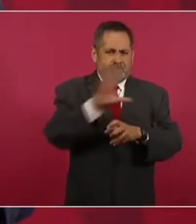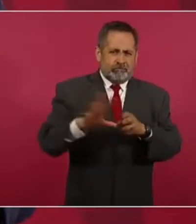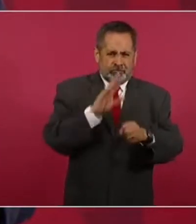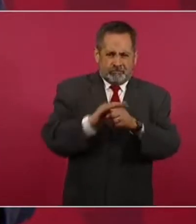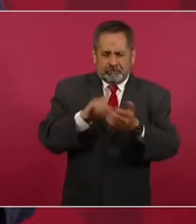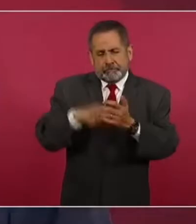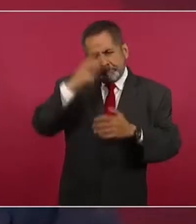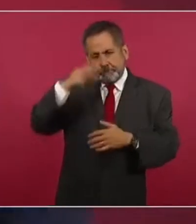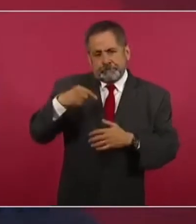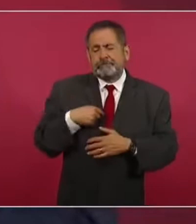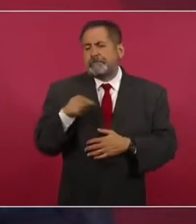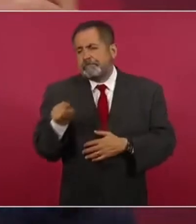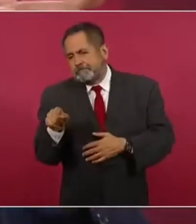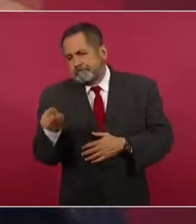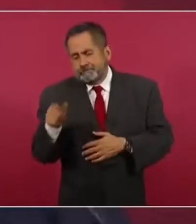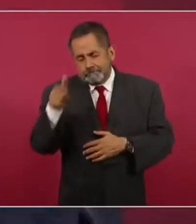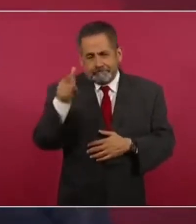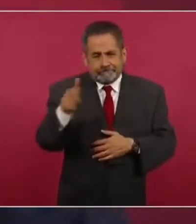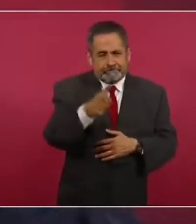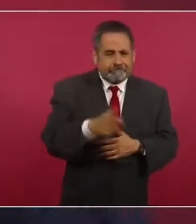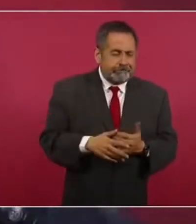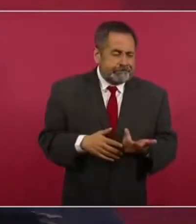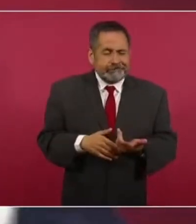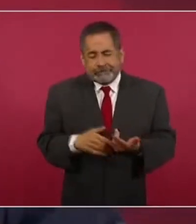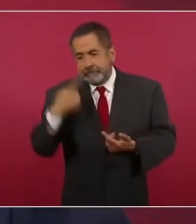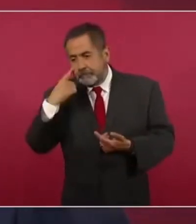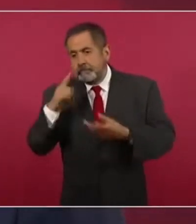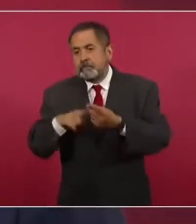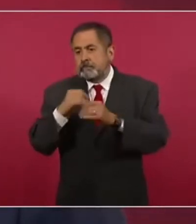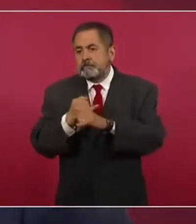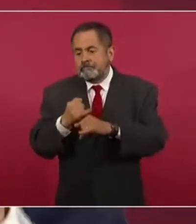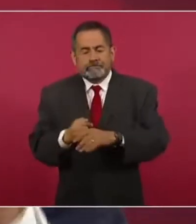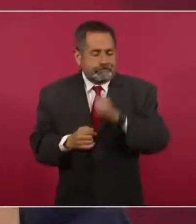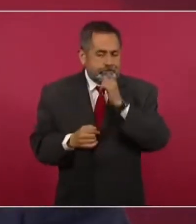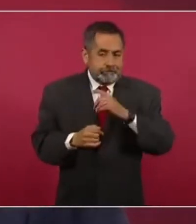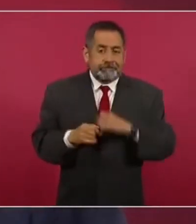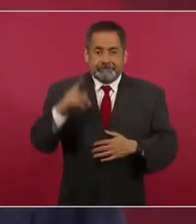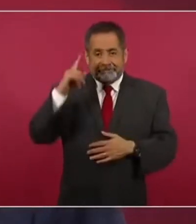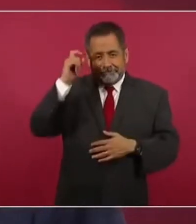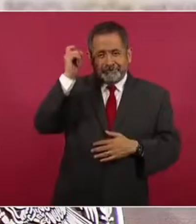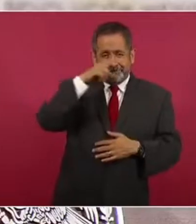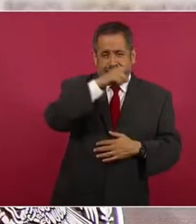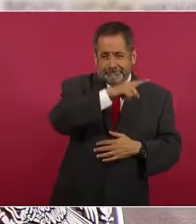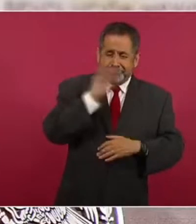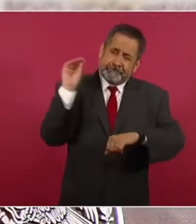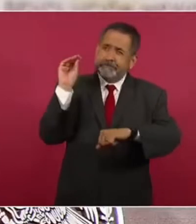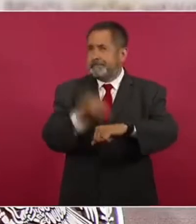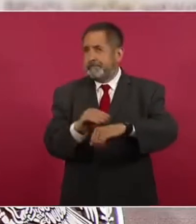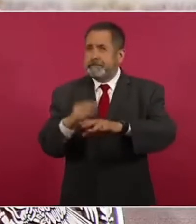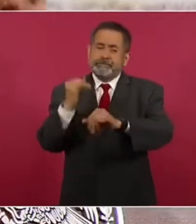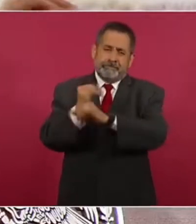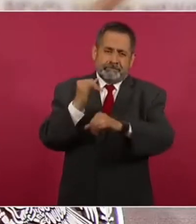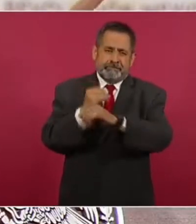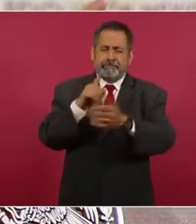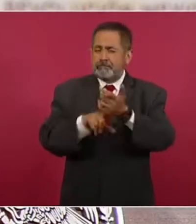de México, puedo estar constatando lo difícil que es el